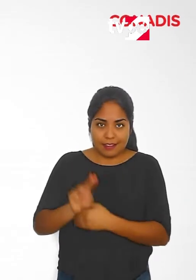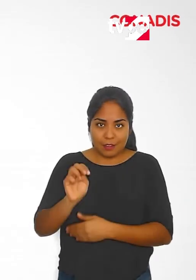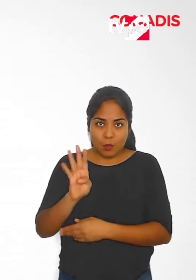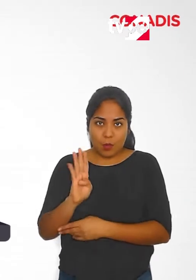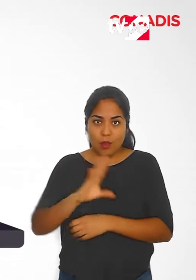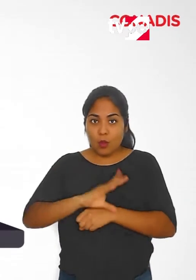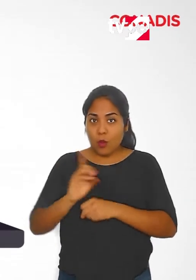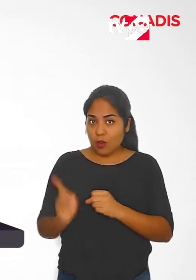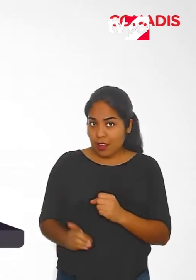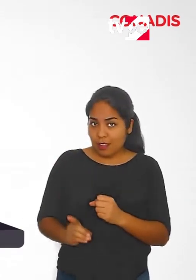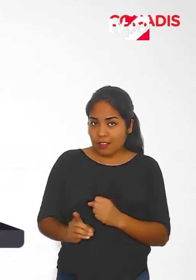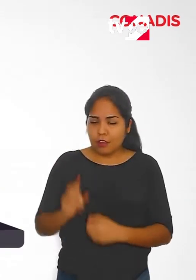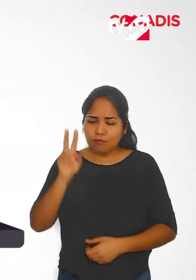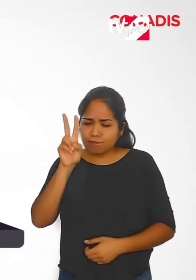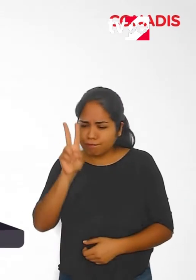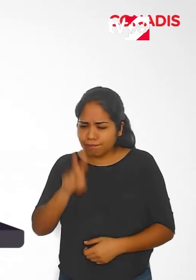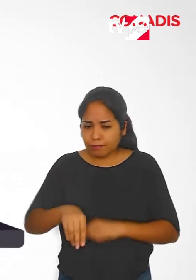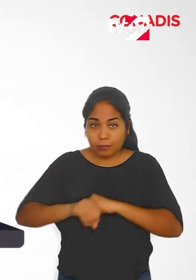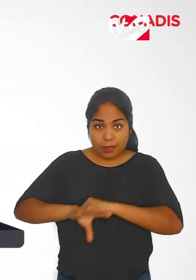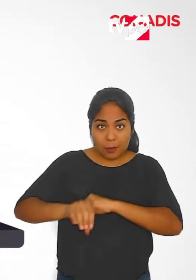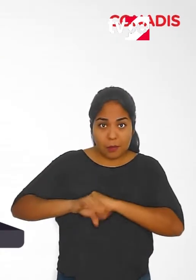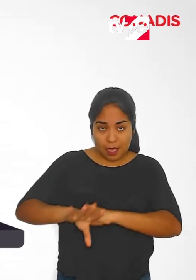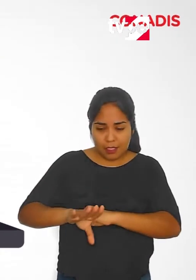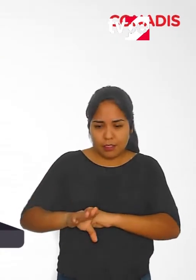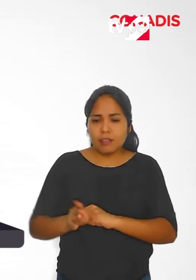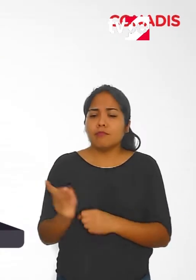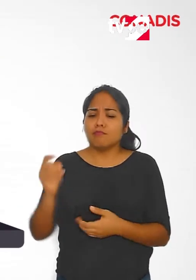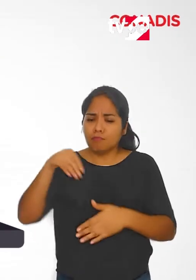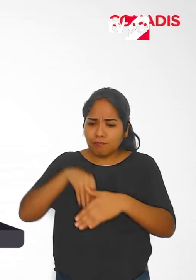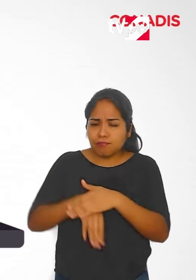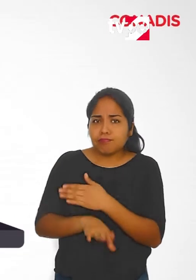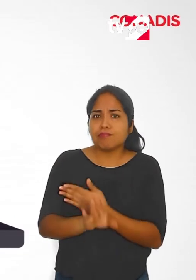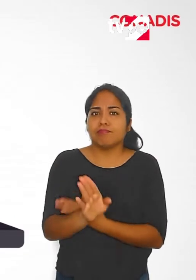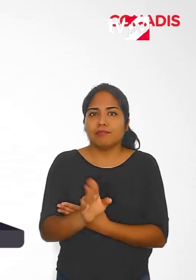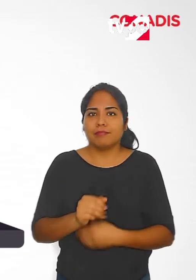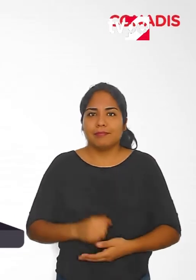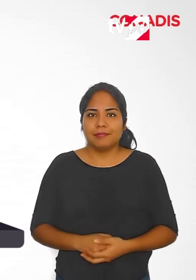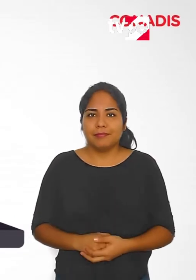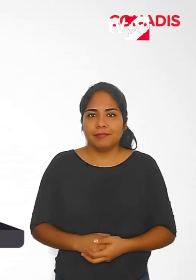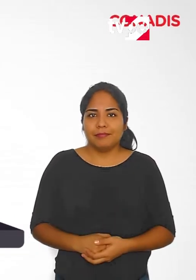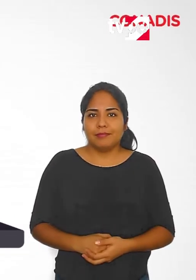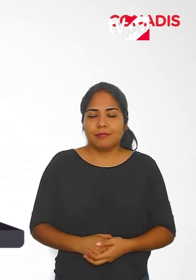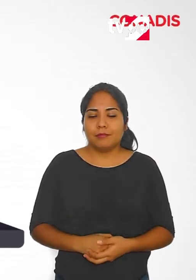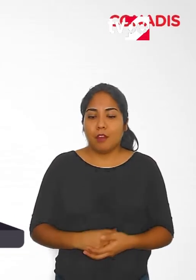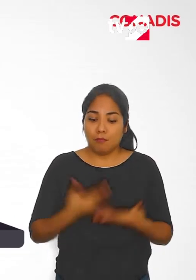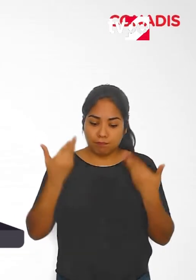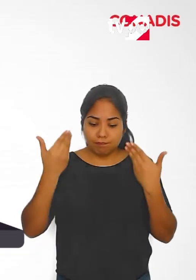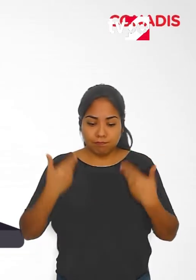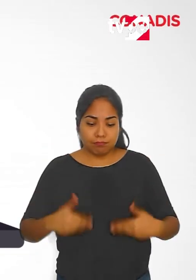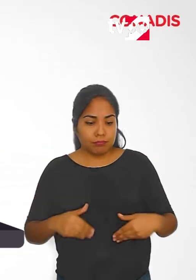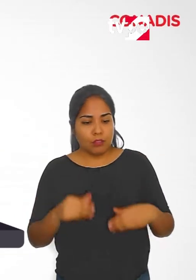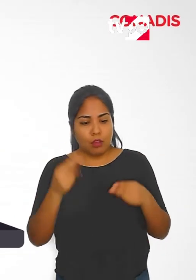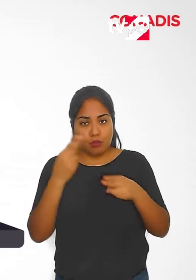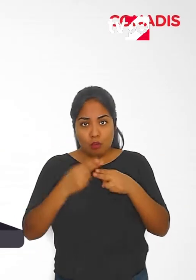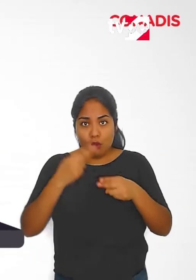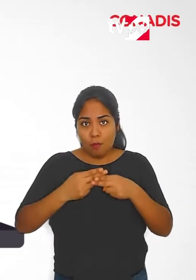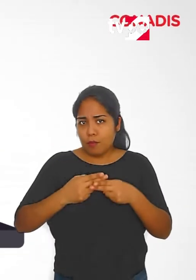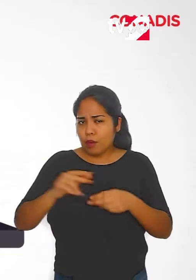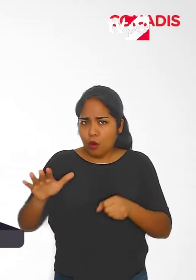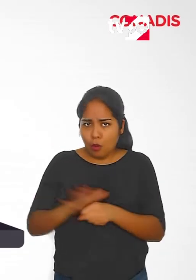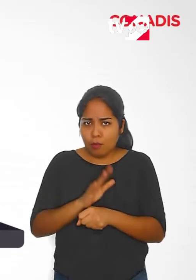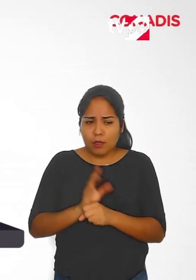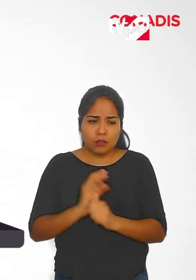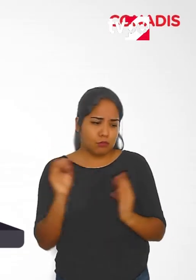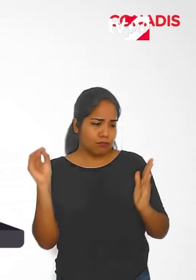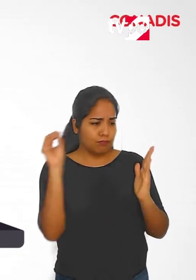web del Conadis, ubica la sección Campañas y Eventos e ingresa a la plataforma. Luego, haz clic en la